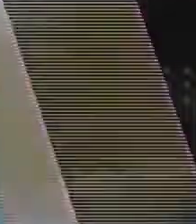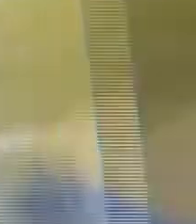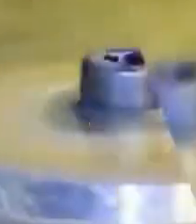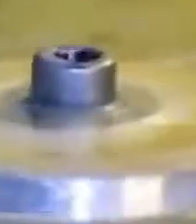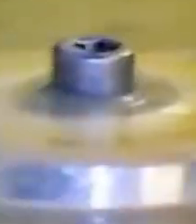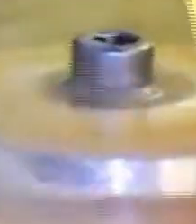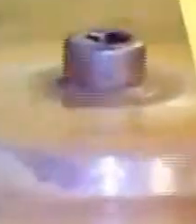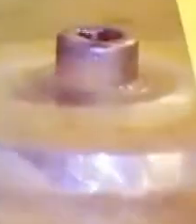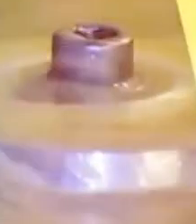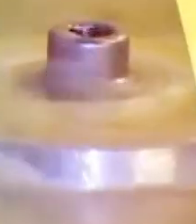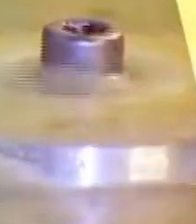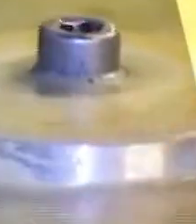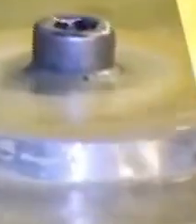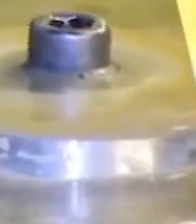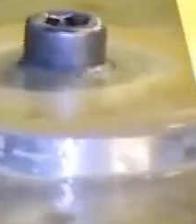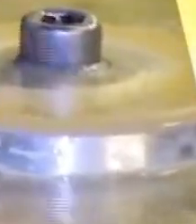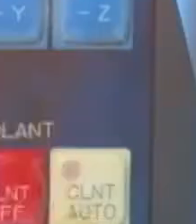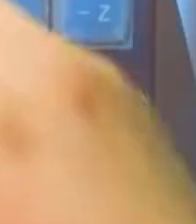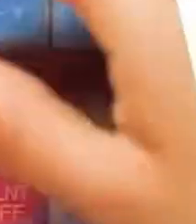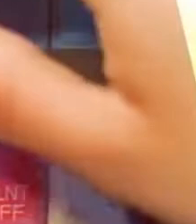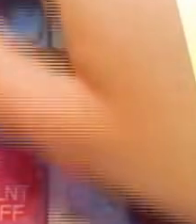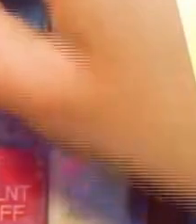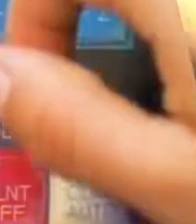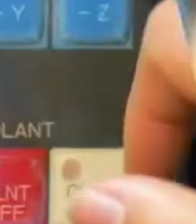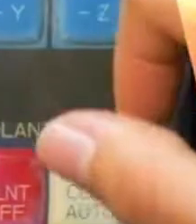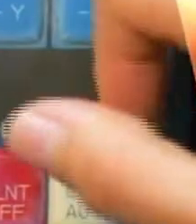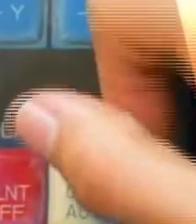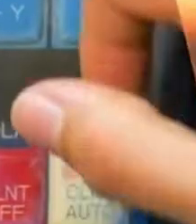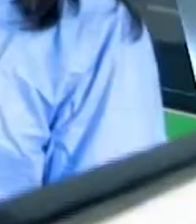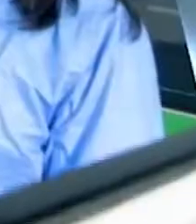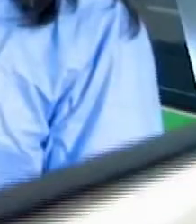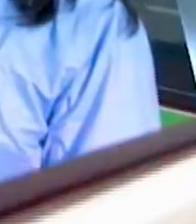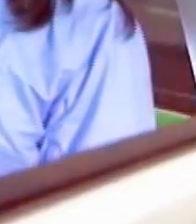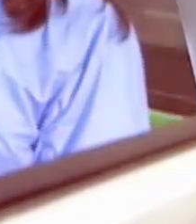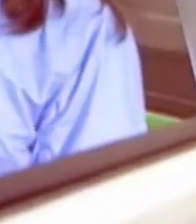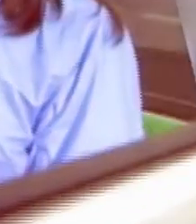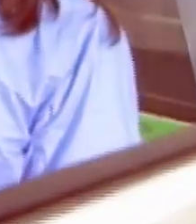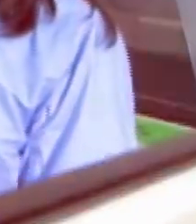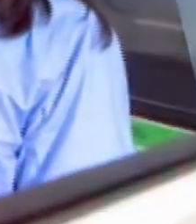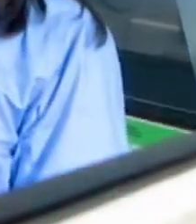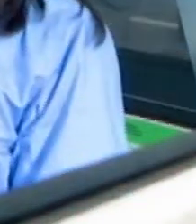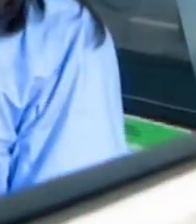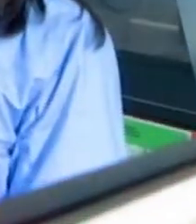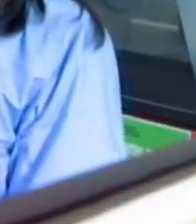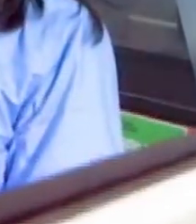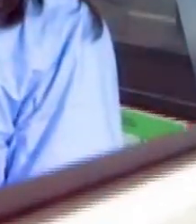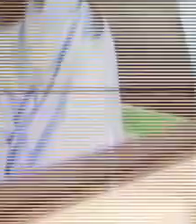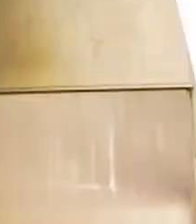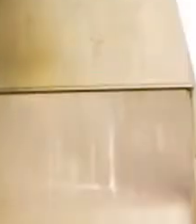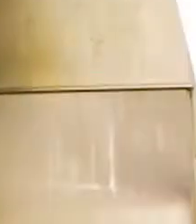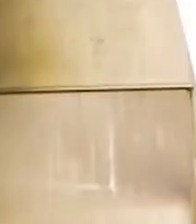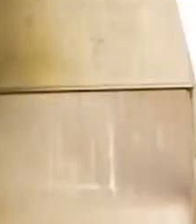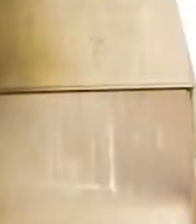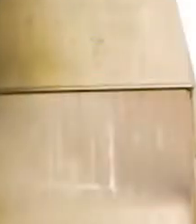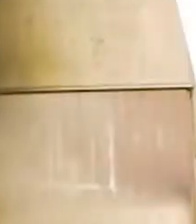El INAH tiene programas de alta tecnología que te permitirán ingresar exitosamente al mundo del trabajo.